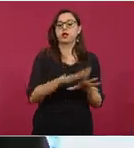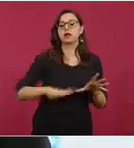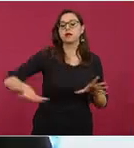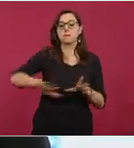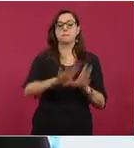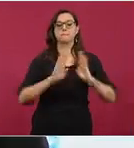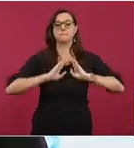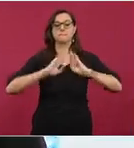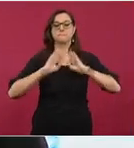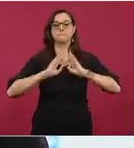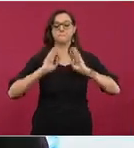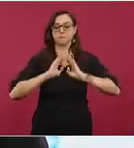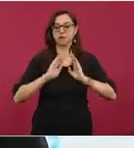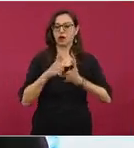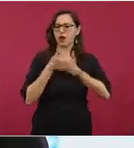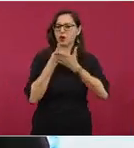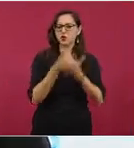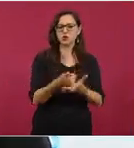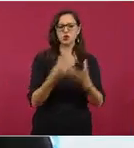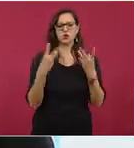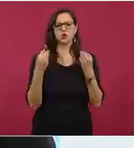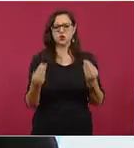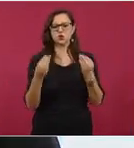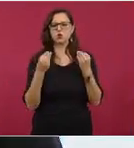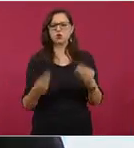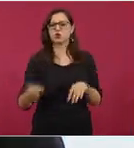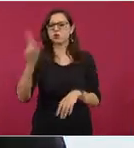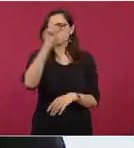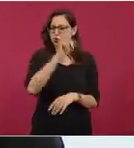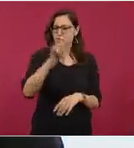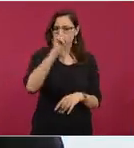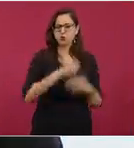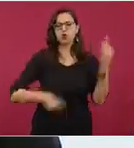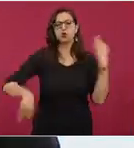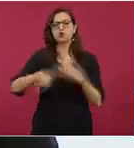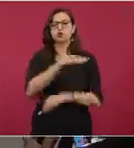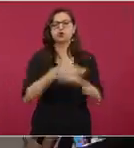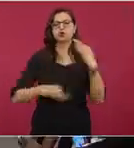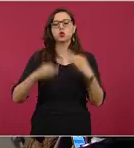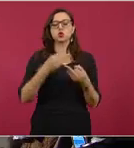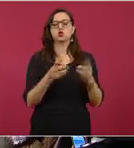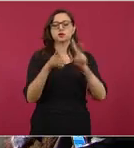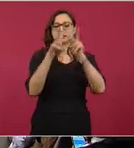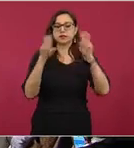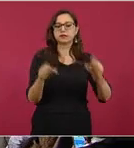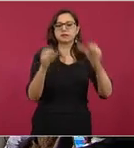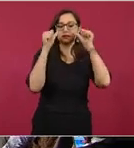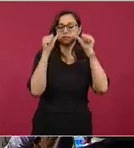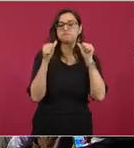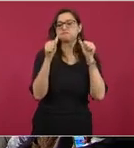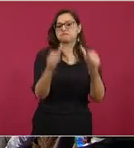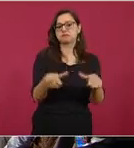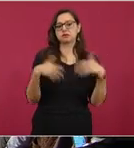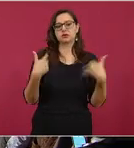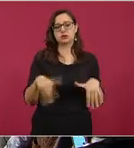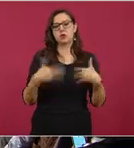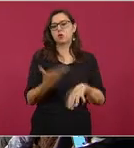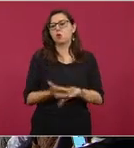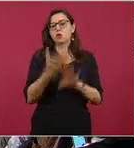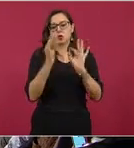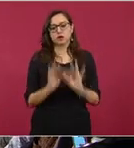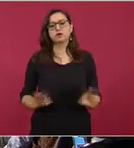estuvo ayudándonos, orientándonos en todo lo que respecta a estas tareas tan importantes que